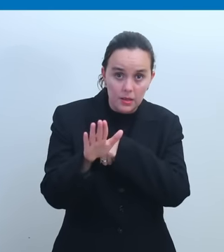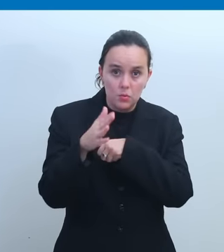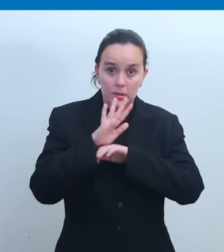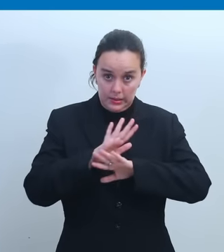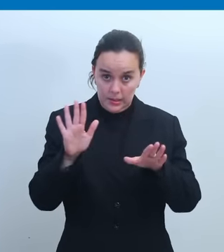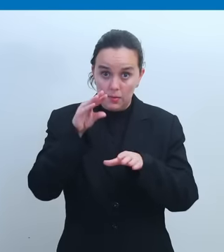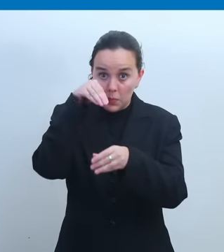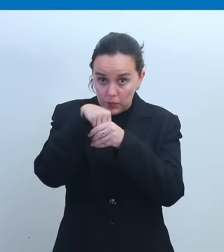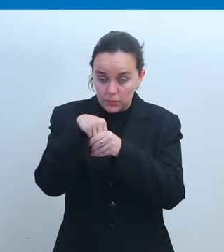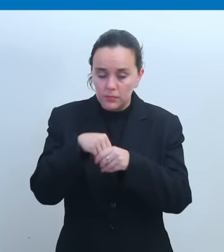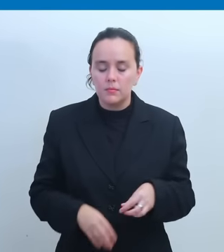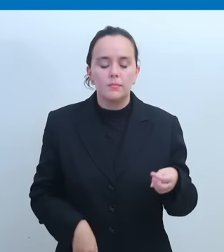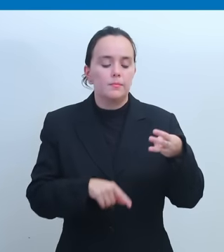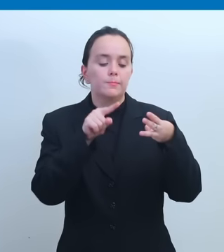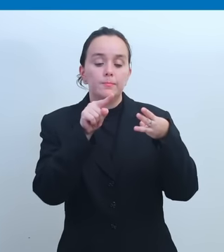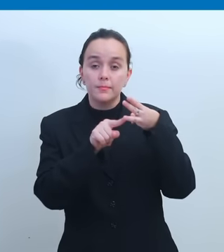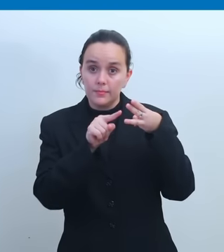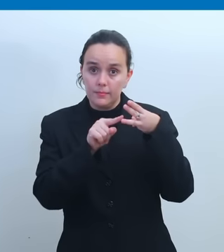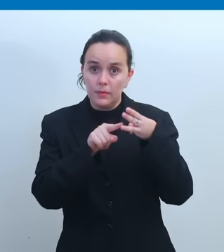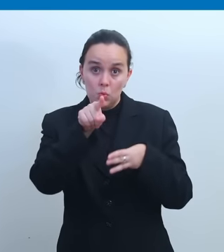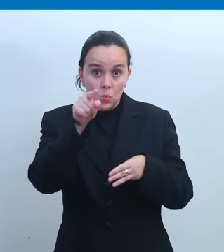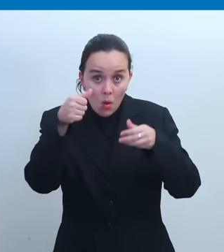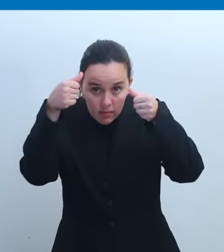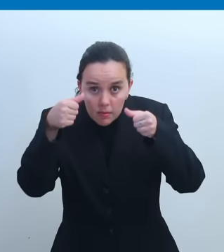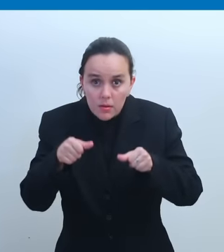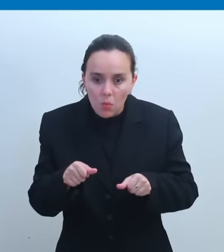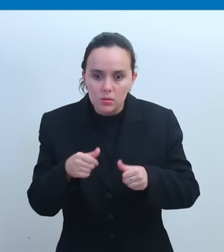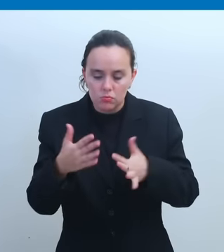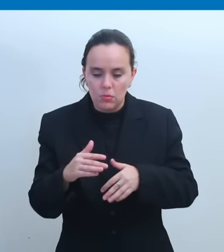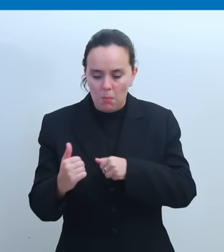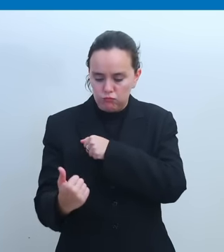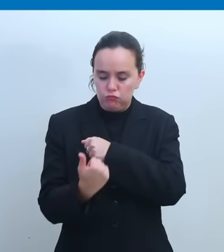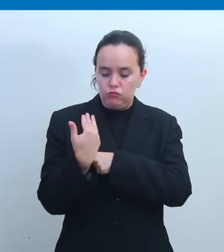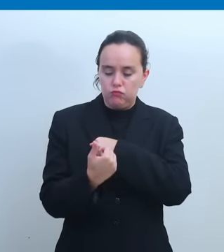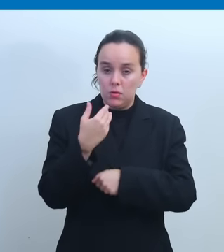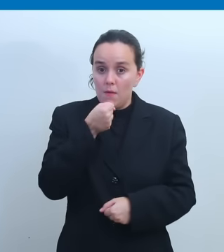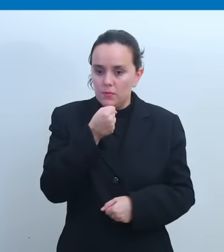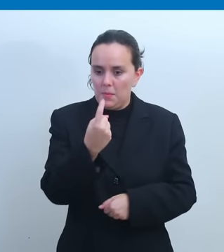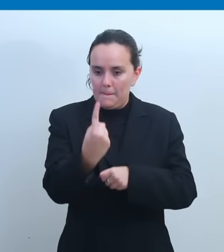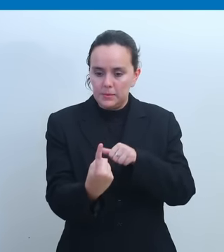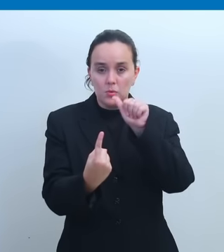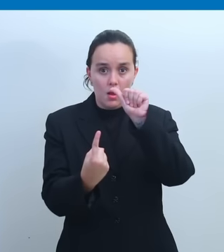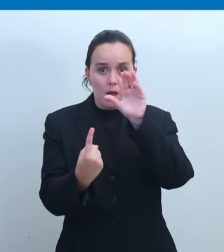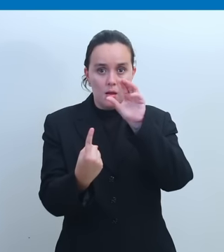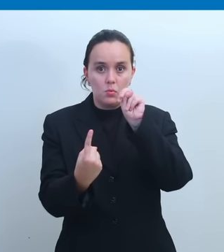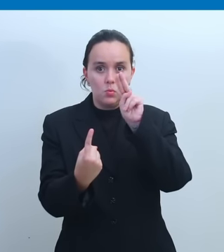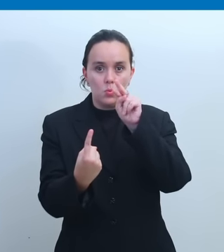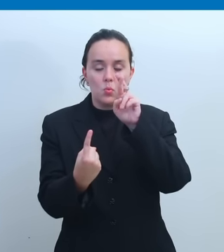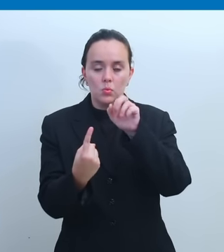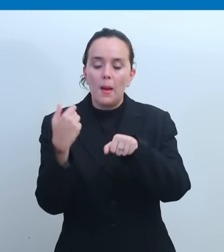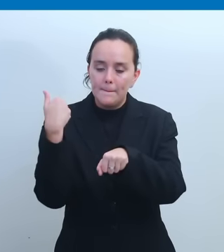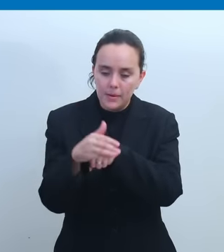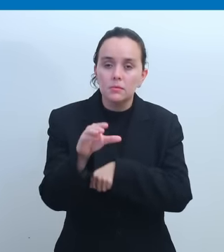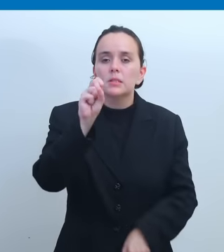cuando lo hayas guardado. Paso 3. Si estás de acuerdo en recibir información y chatear con personal de ACNUR, manda un